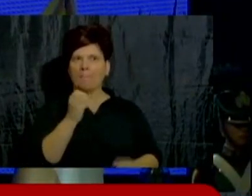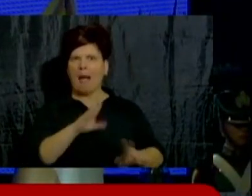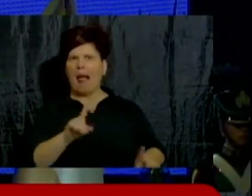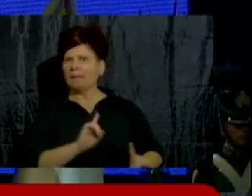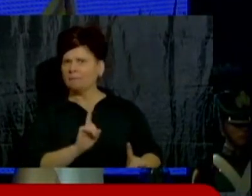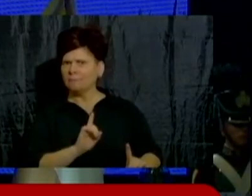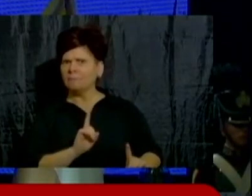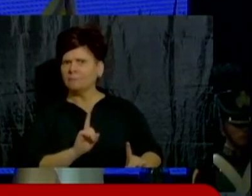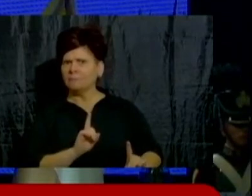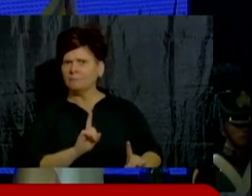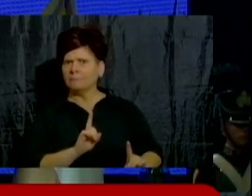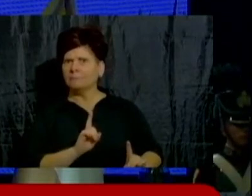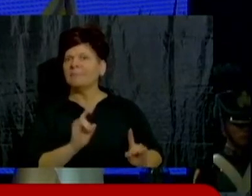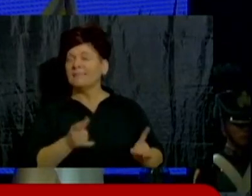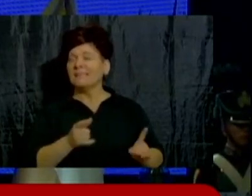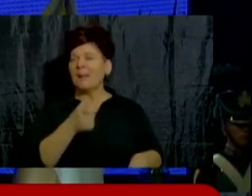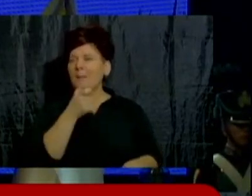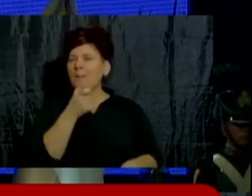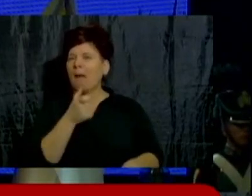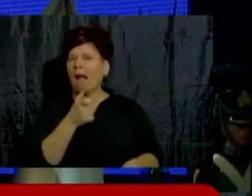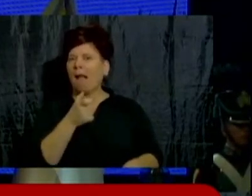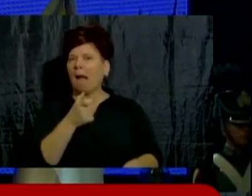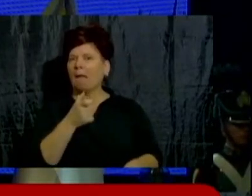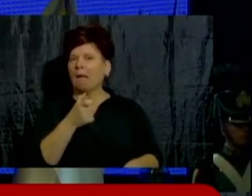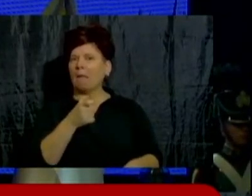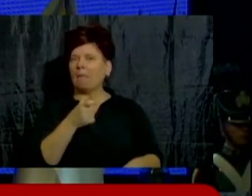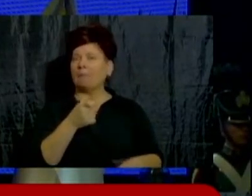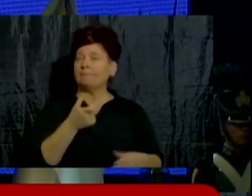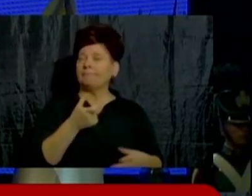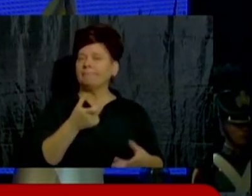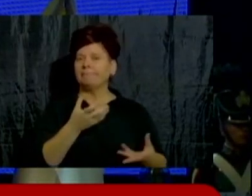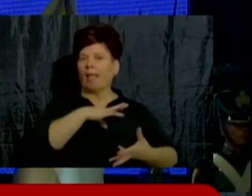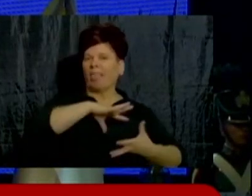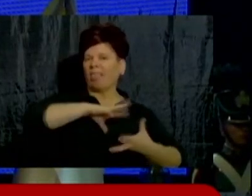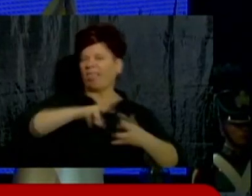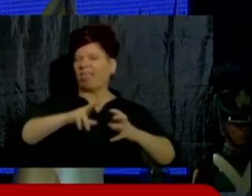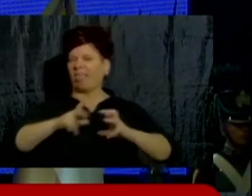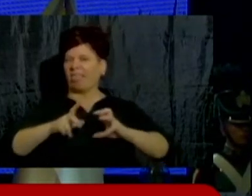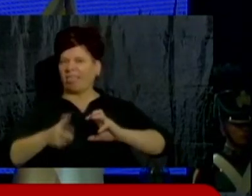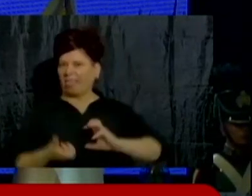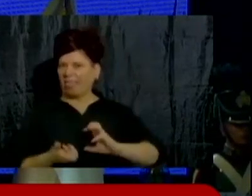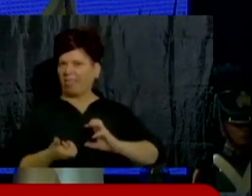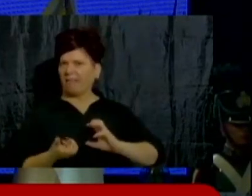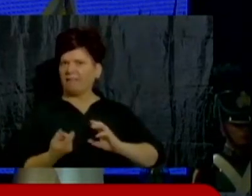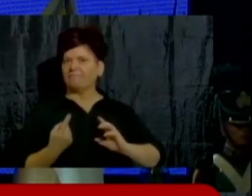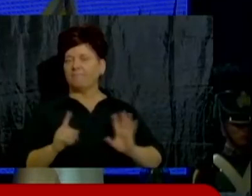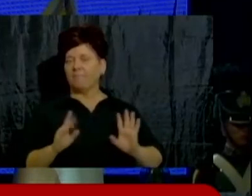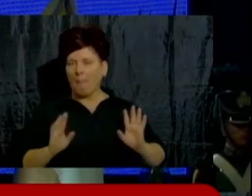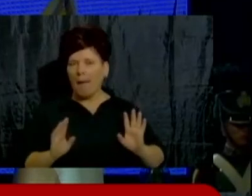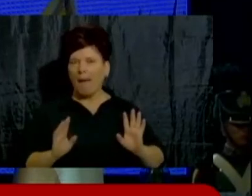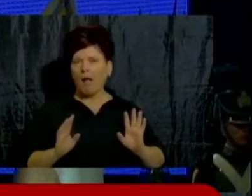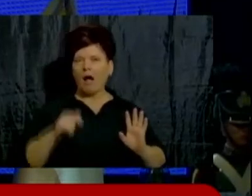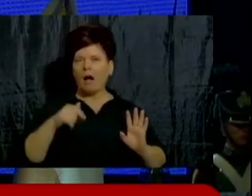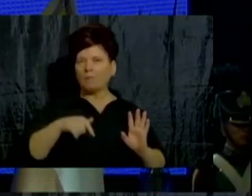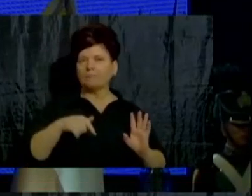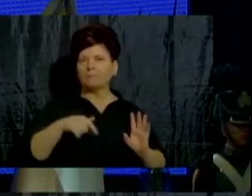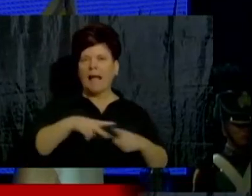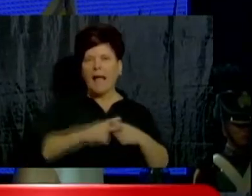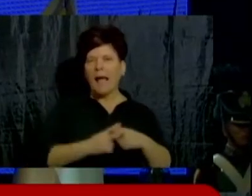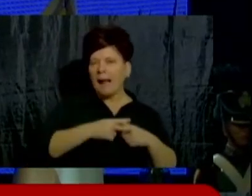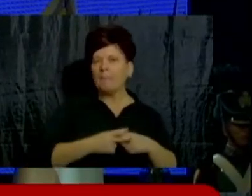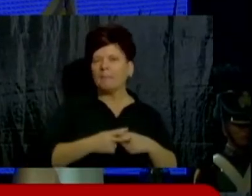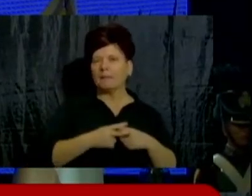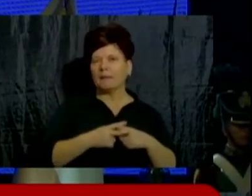aunque han sido bastardeados y hoy hasta con intento de generar la destrucción directa de estas herramientas que considero que son